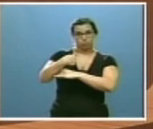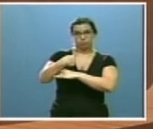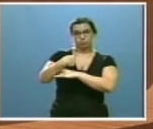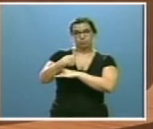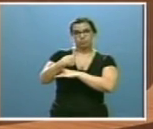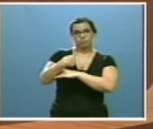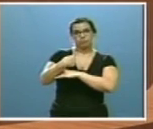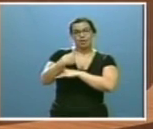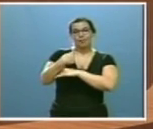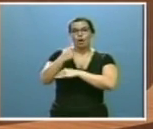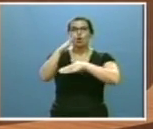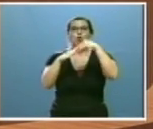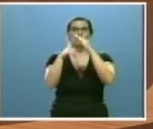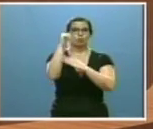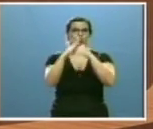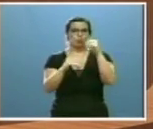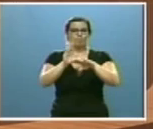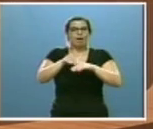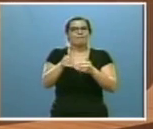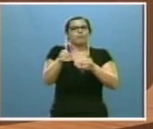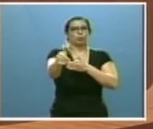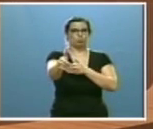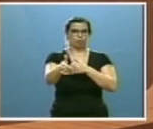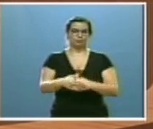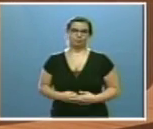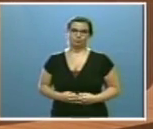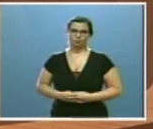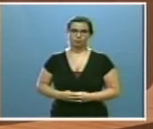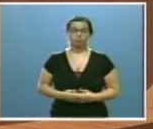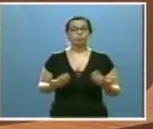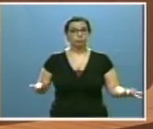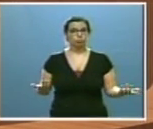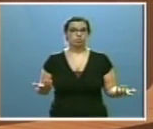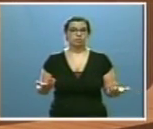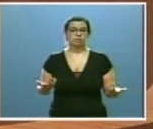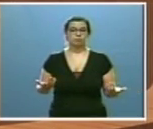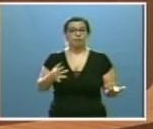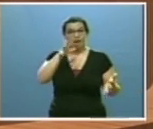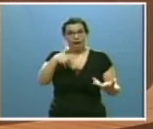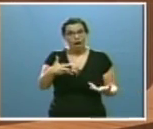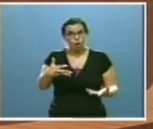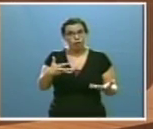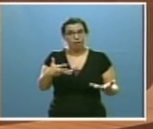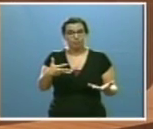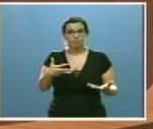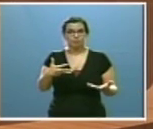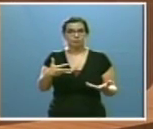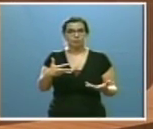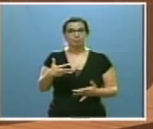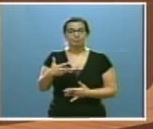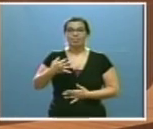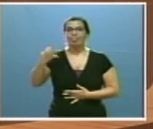a la construcción de ese futuro posible. Y por eso ahora se trata de